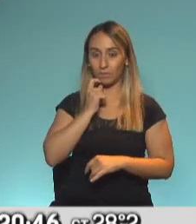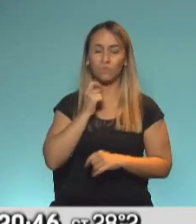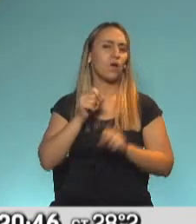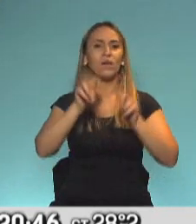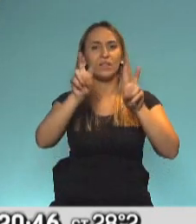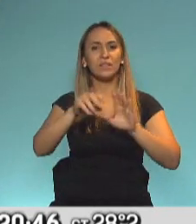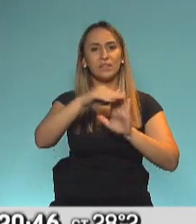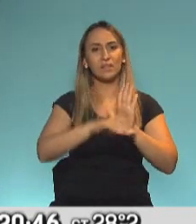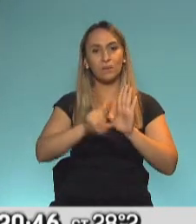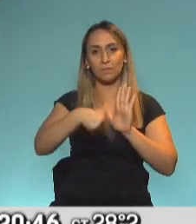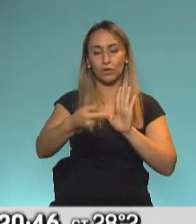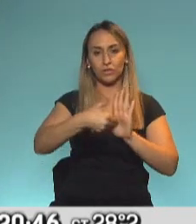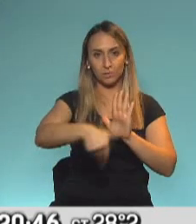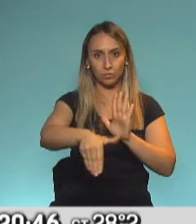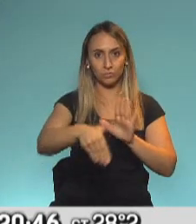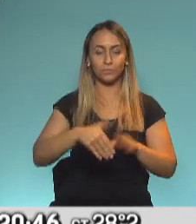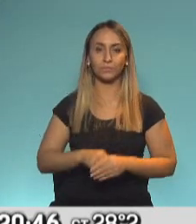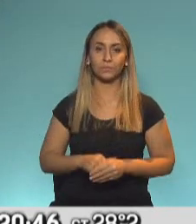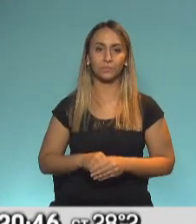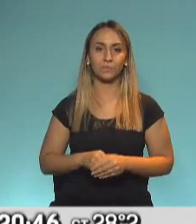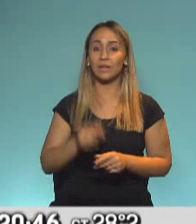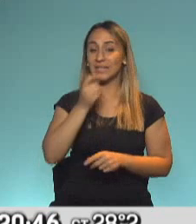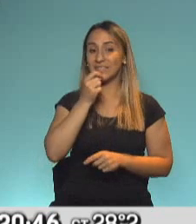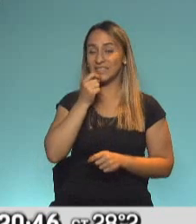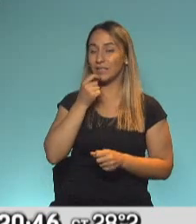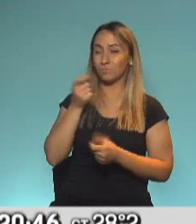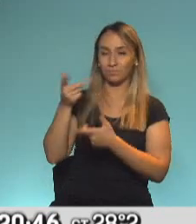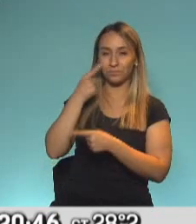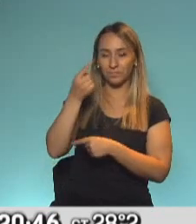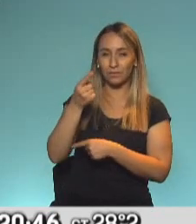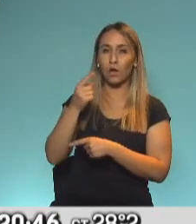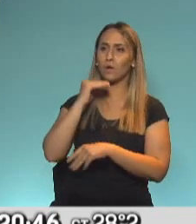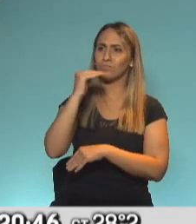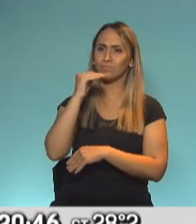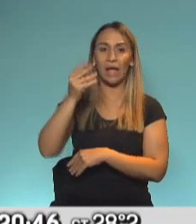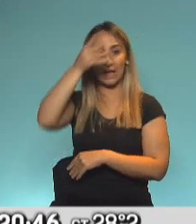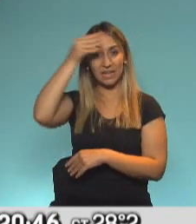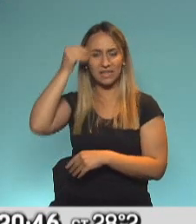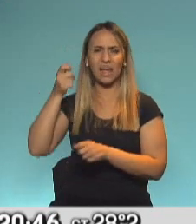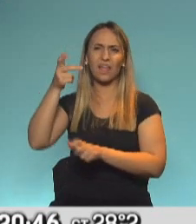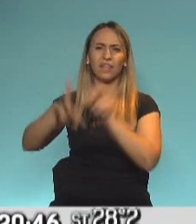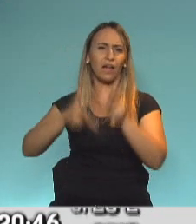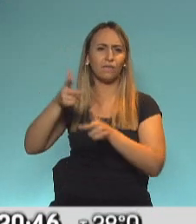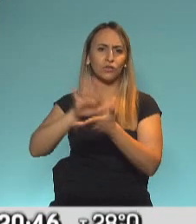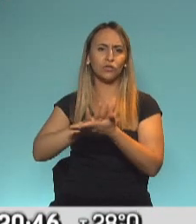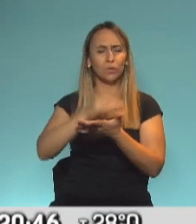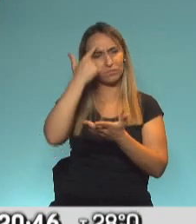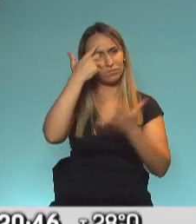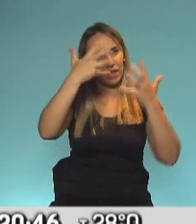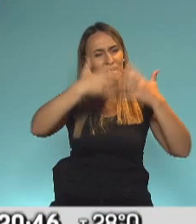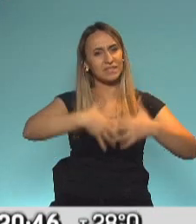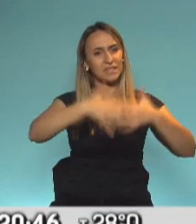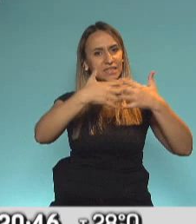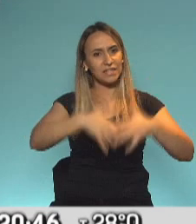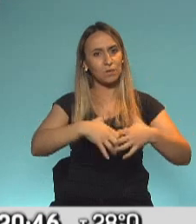próximos días, si nos guiamos por lo que dijo Cristina Fernández de Kirchner, habló de pensar un nuevo sistema articulado